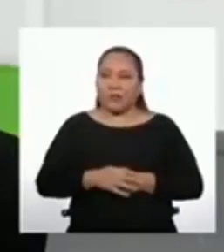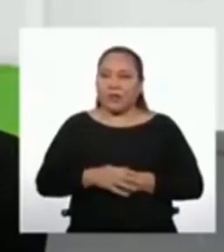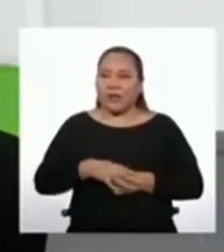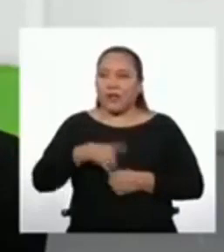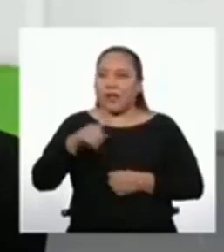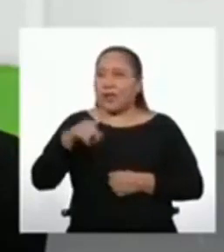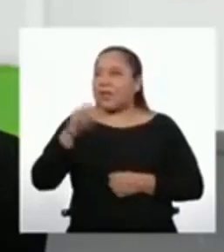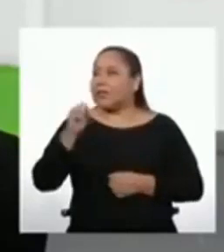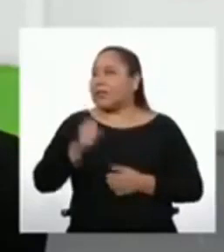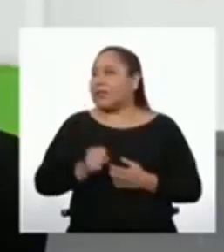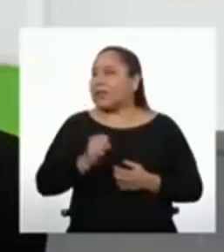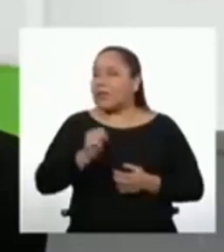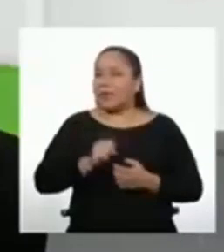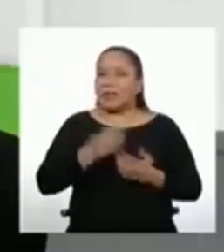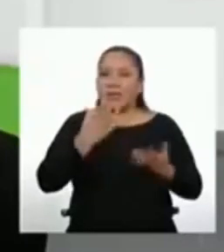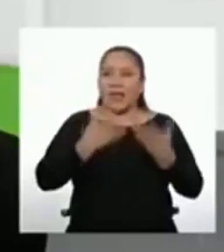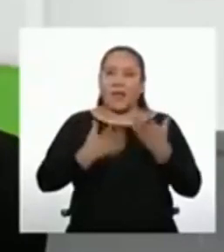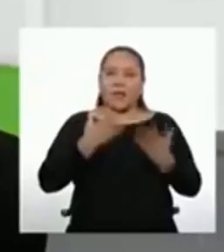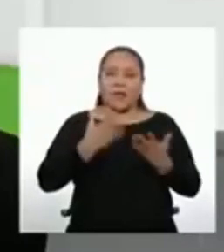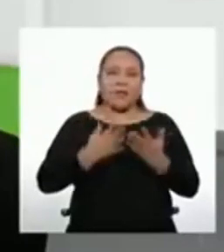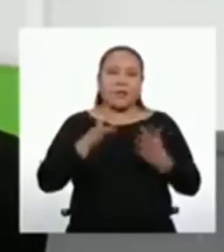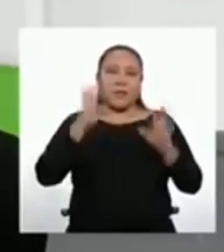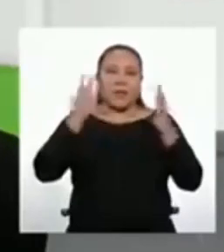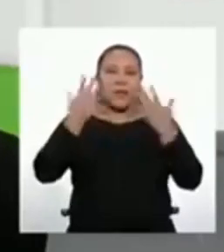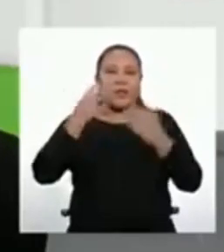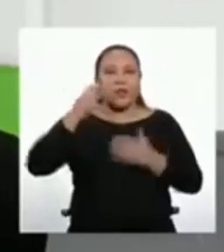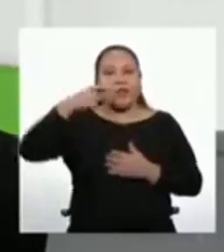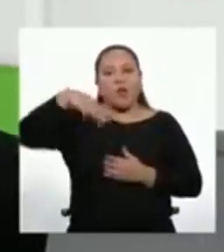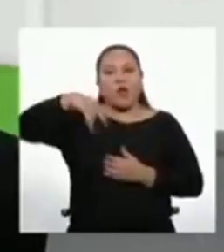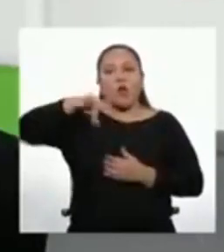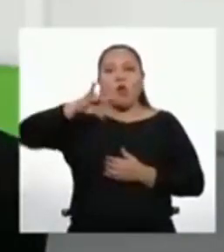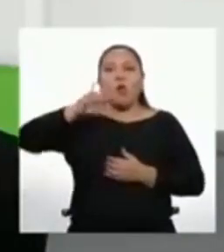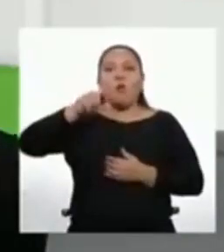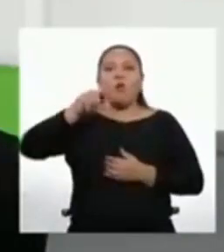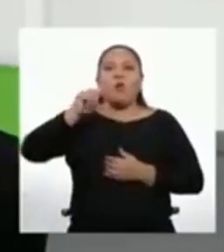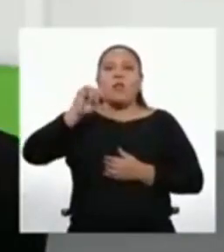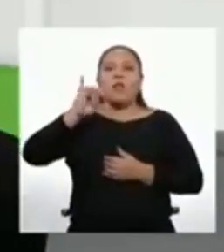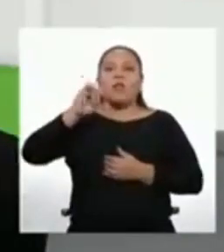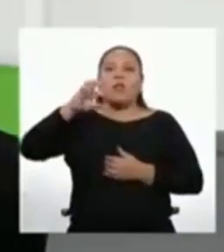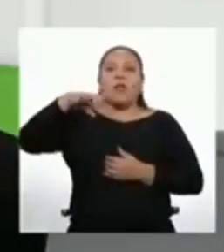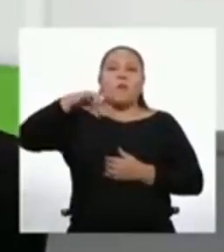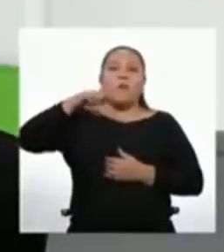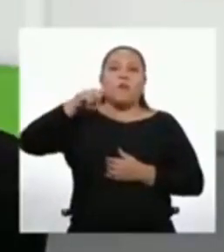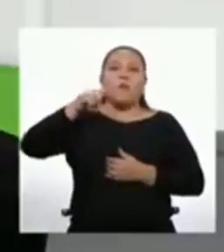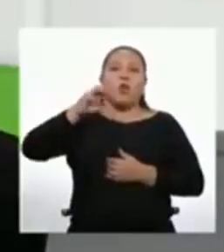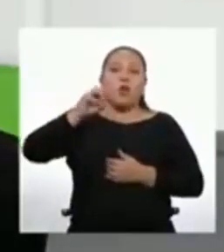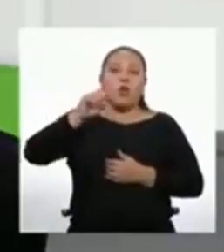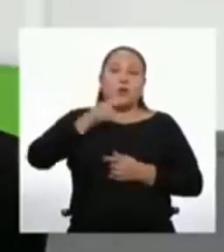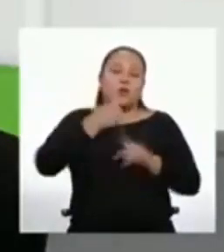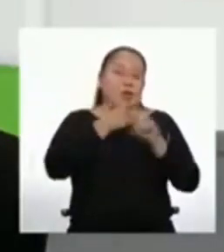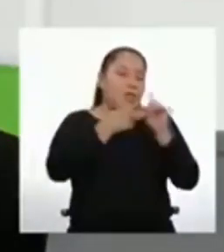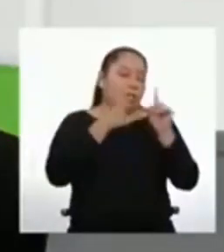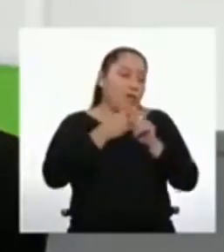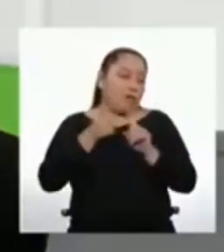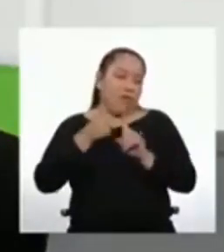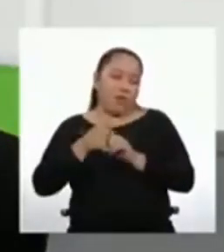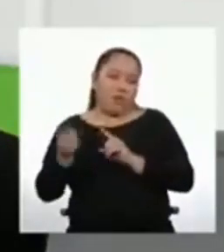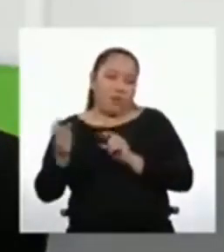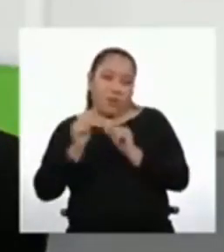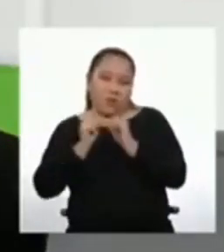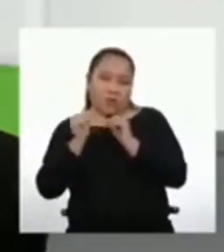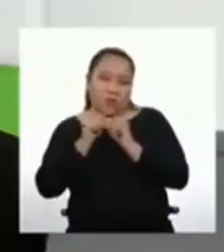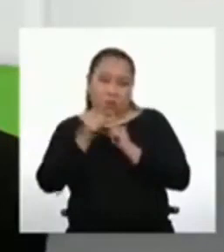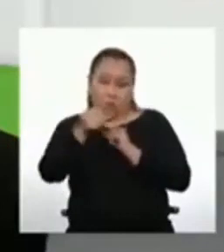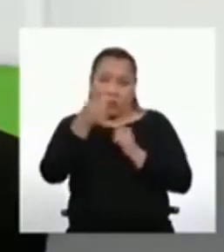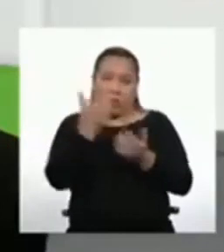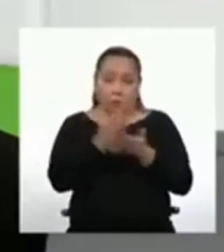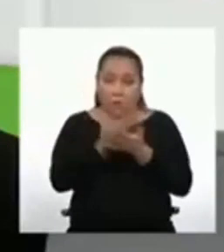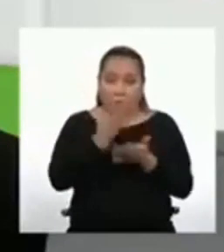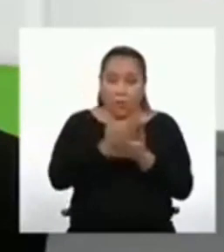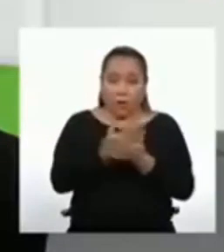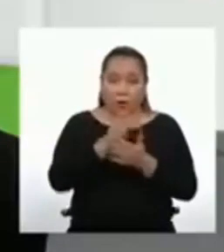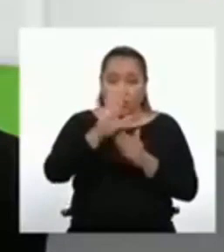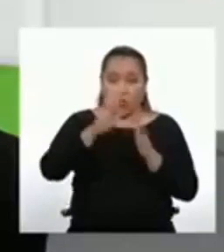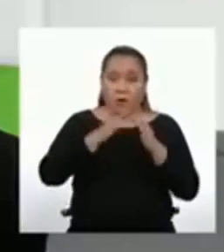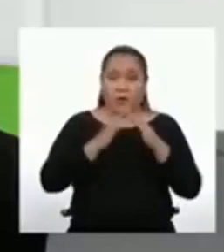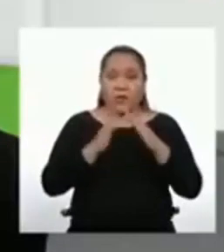Probablemente pase algo similar con los múltiplos de cualquier otro número. Tú podrías corroborarlo en casa.